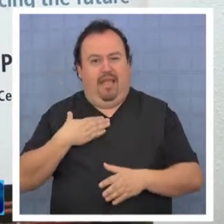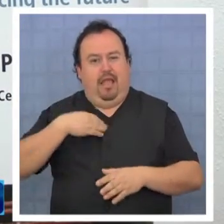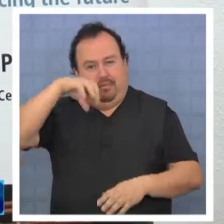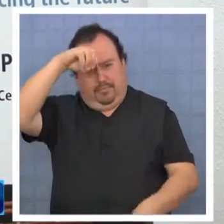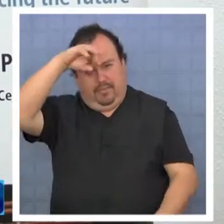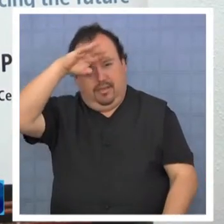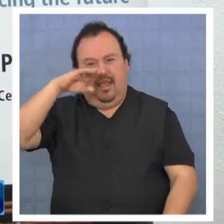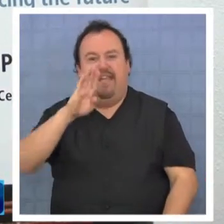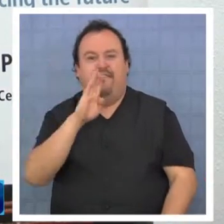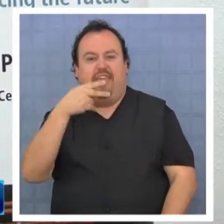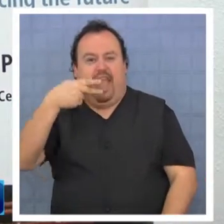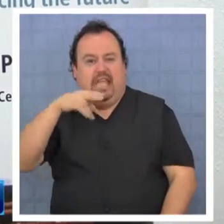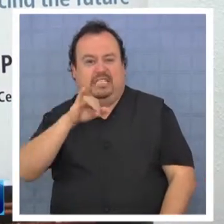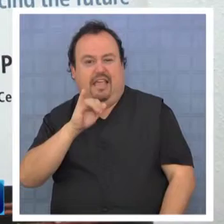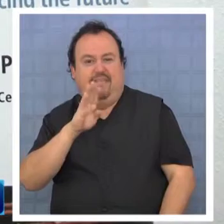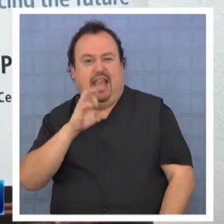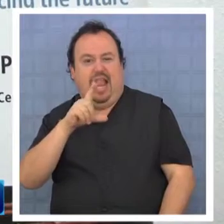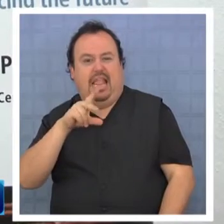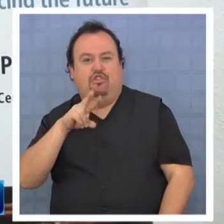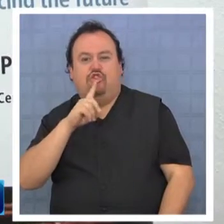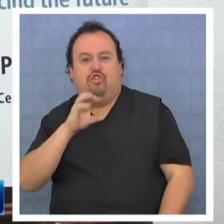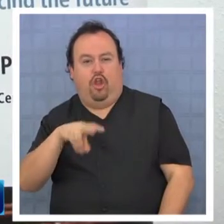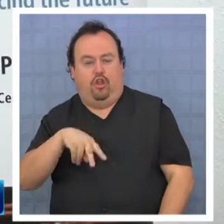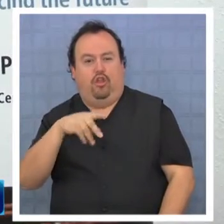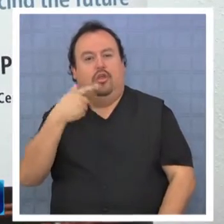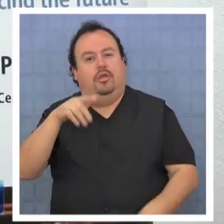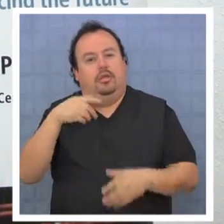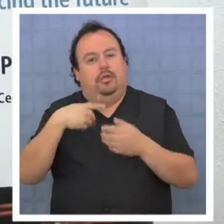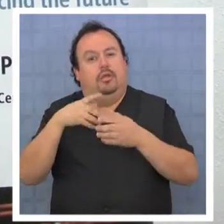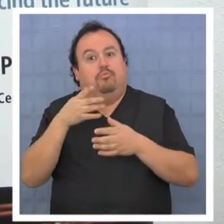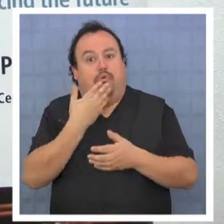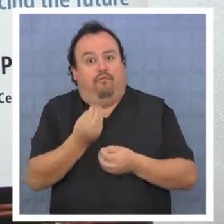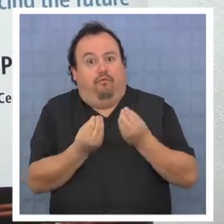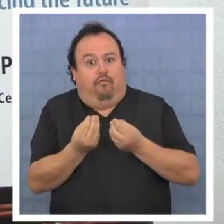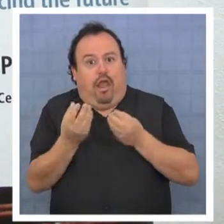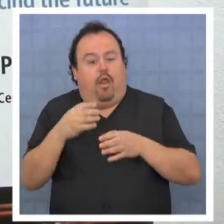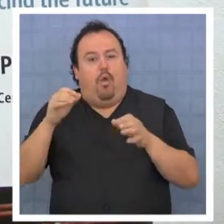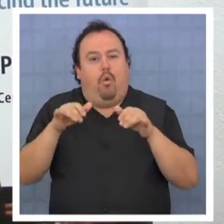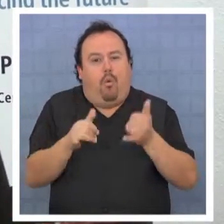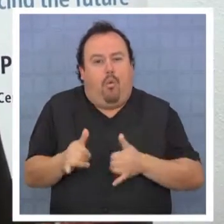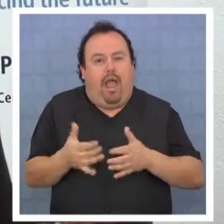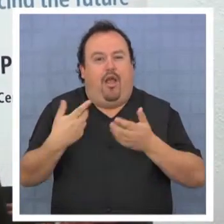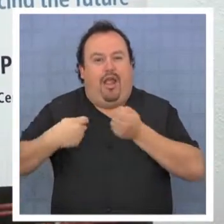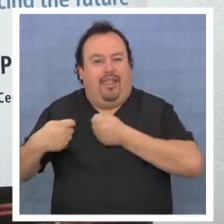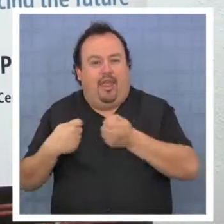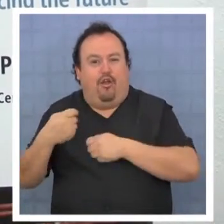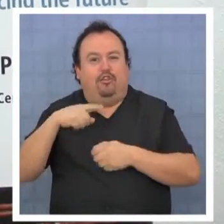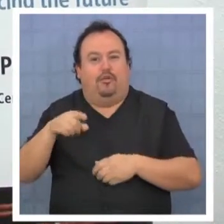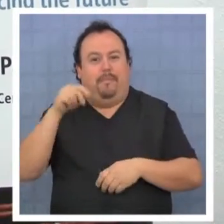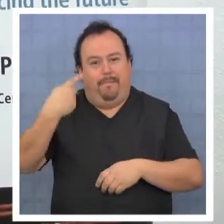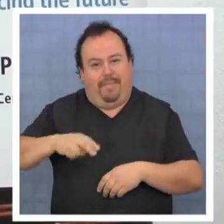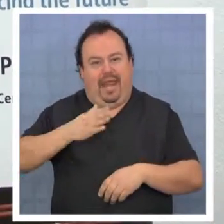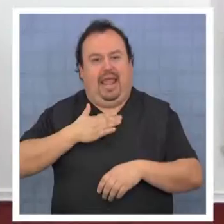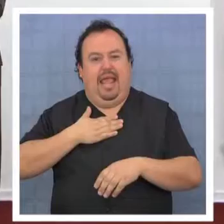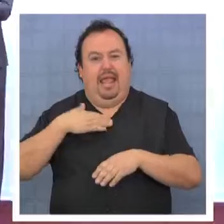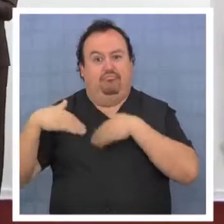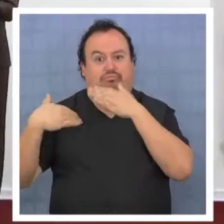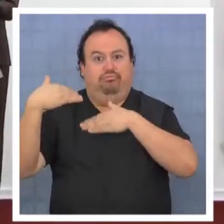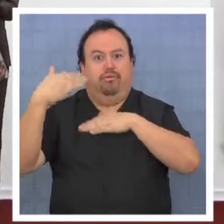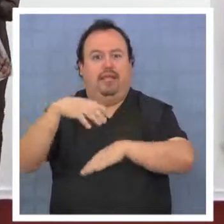compañía, por lo tanto los resultados que tiene Juego y Negocios hacen mucho sentido con lo que nosotros vemos como un desarrollo sustentable en la región.